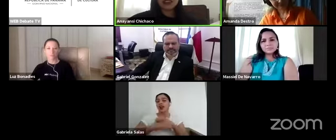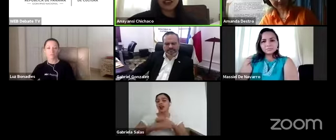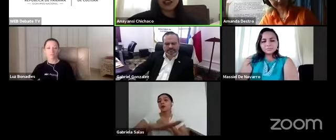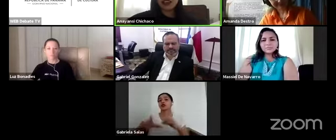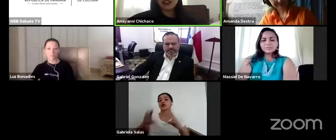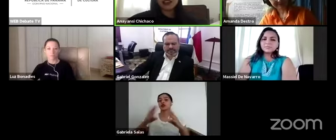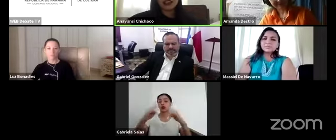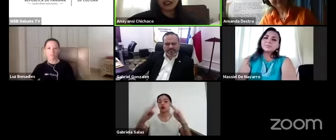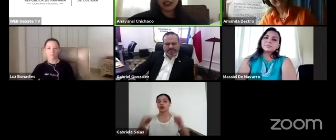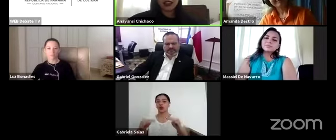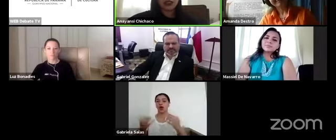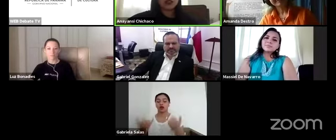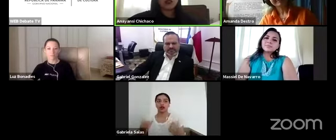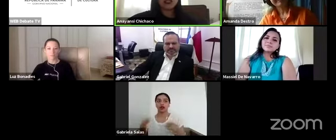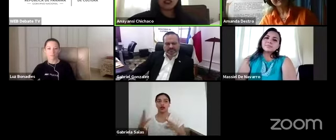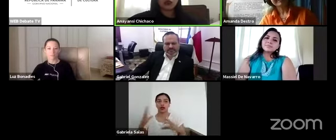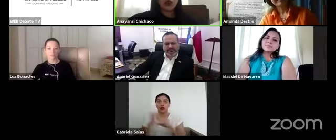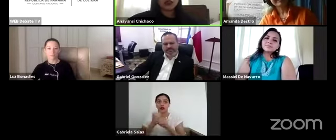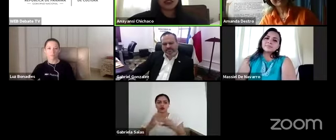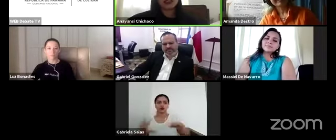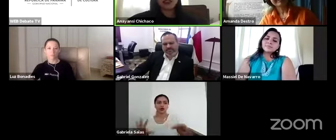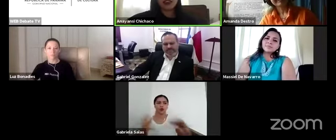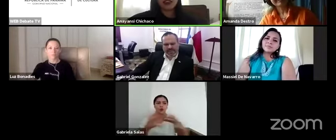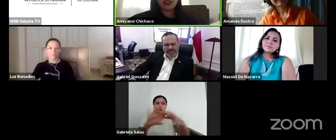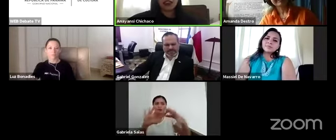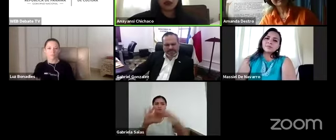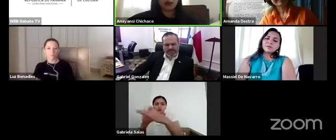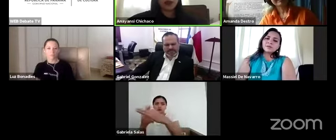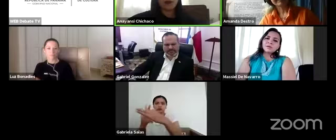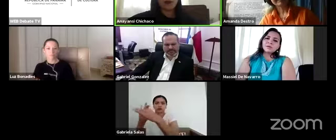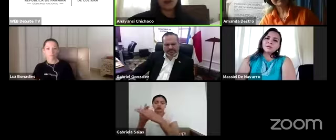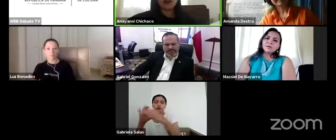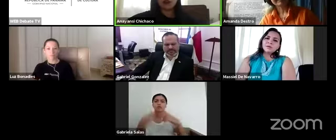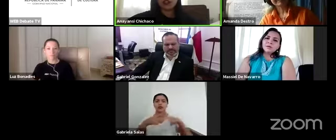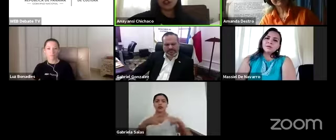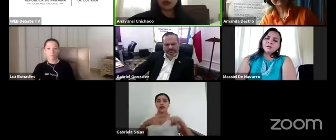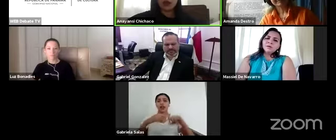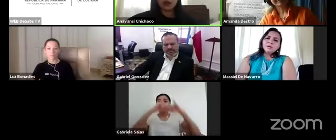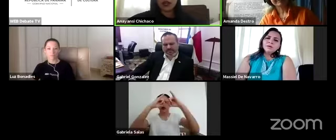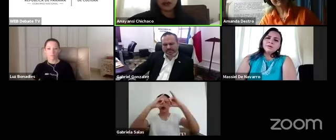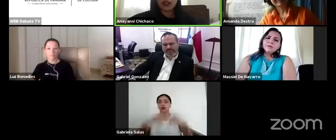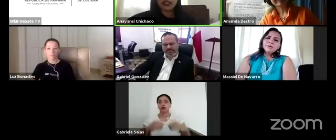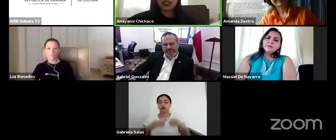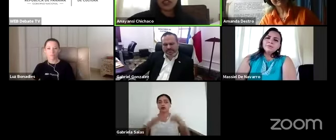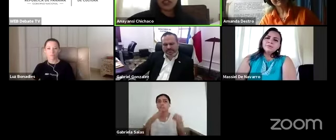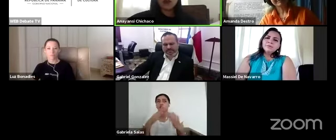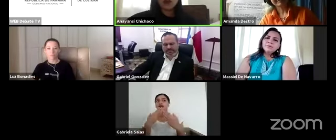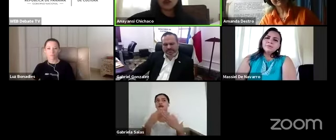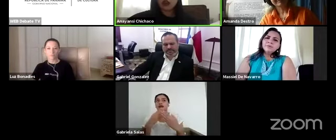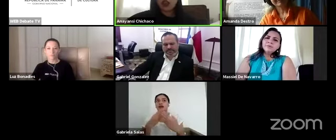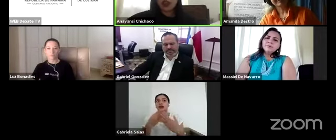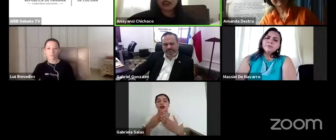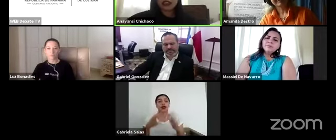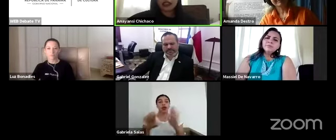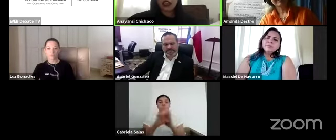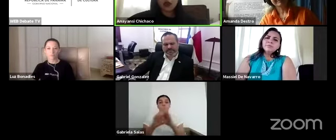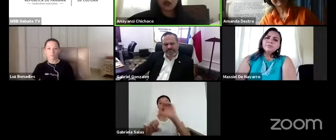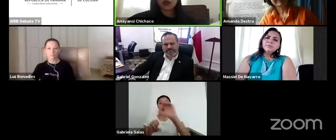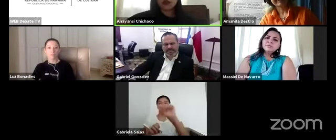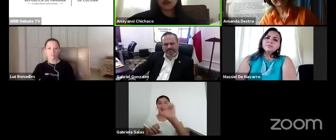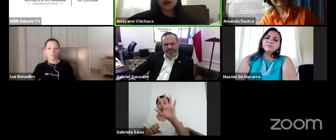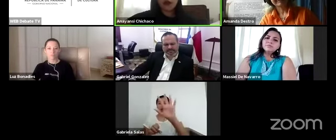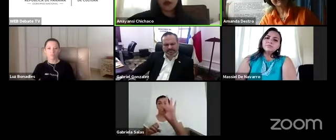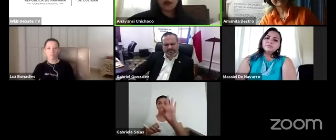creando alianzas estratégicas con instituciones que se dedican a esto por ejemplo la autoridad de turismo de Panamá es uno de nuestros aliados